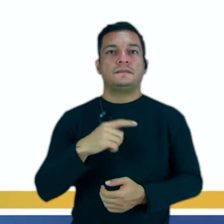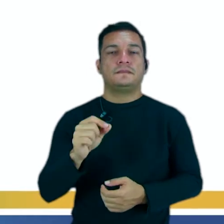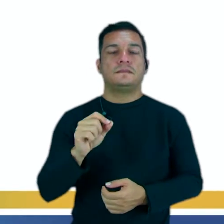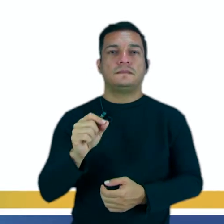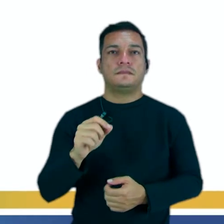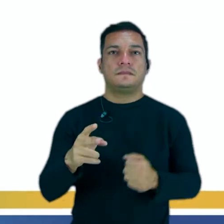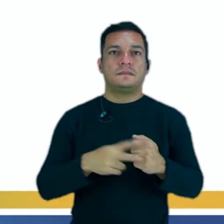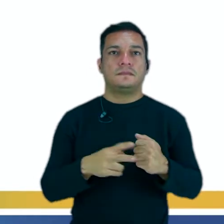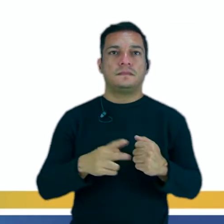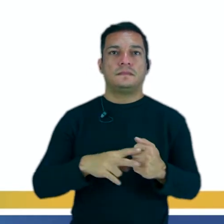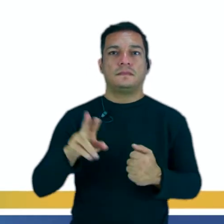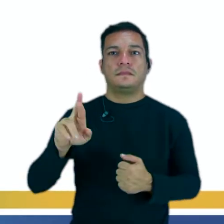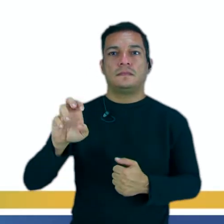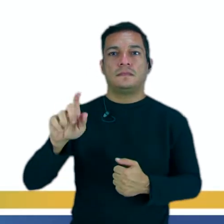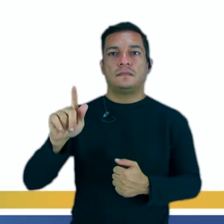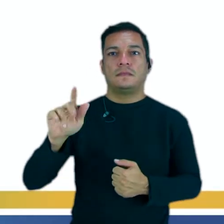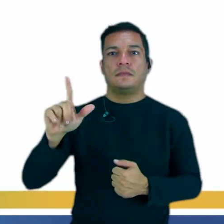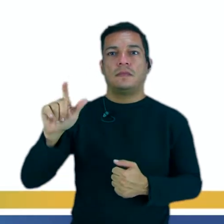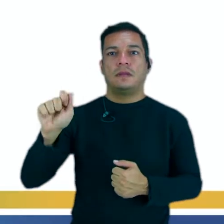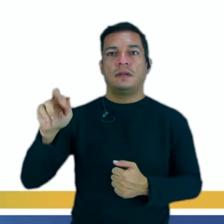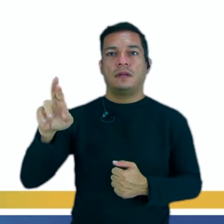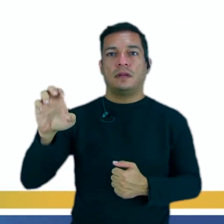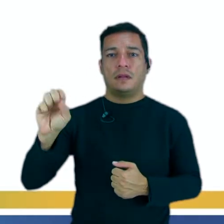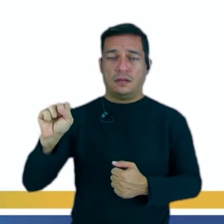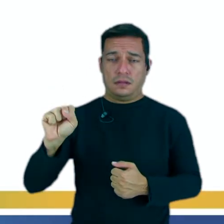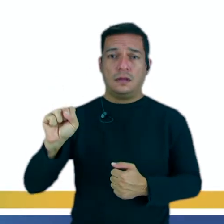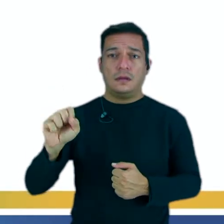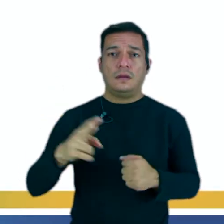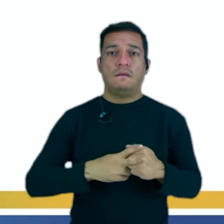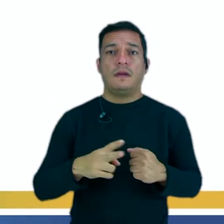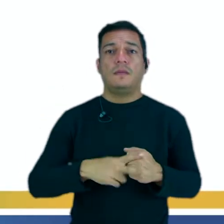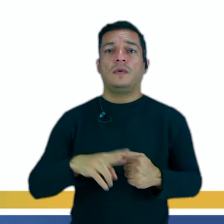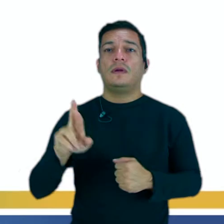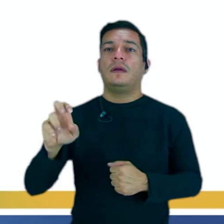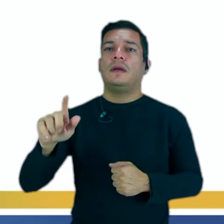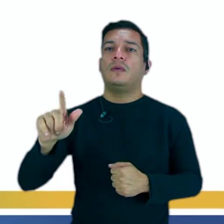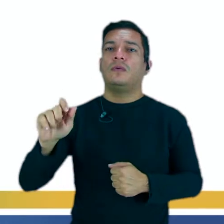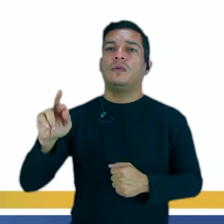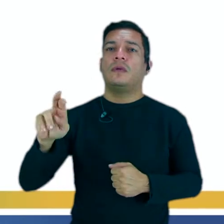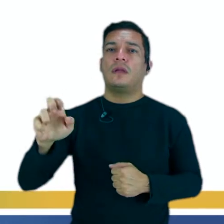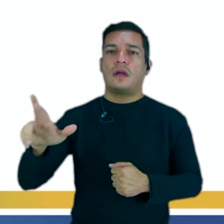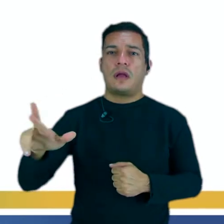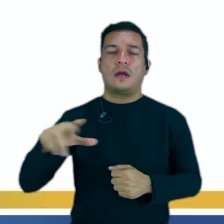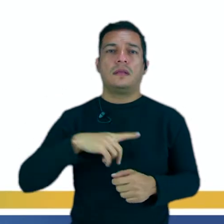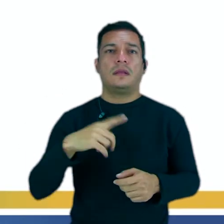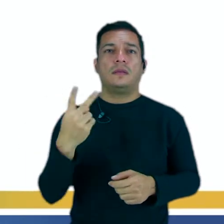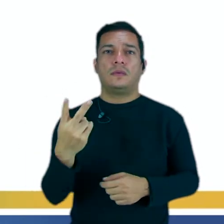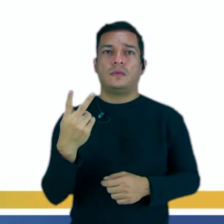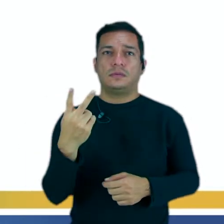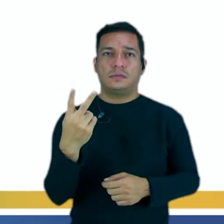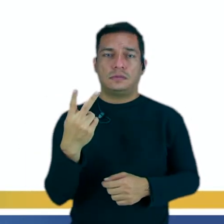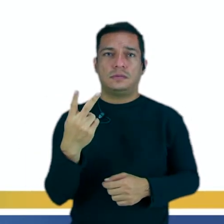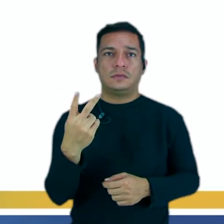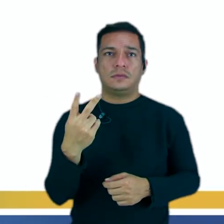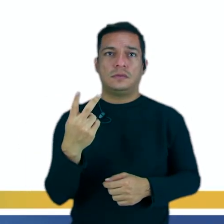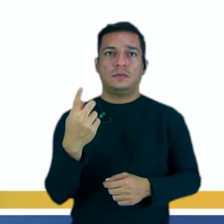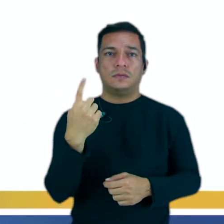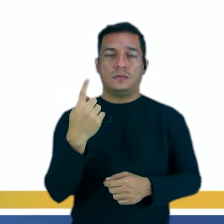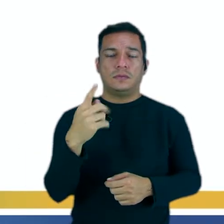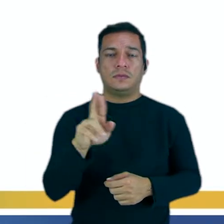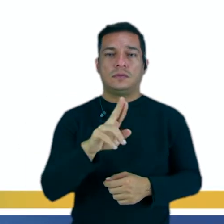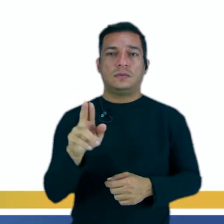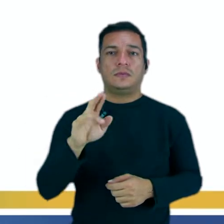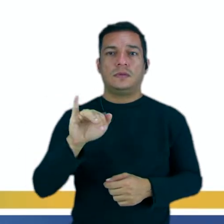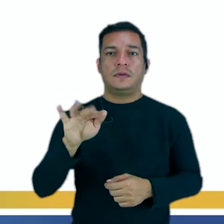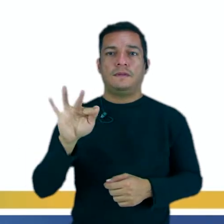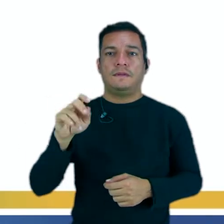aprender ahí los verbos regulares. ¿Qué sería un verbo regular? ¿Sí? Todo verbo tiene dos partes ahí. Una que llamamos